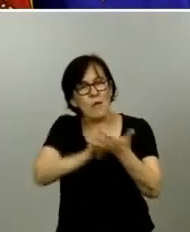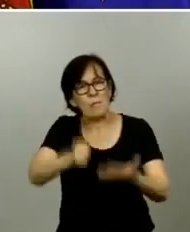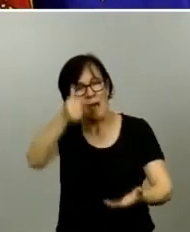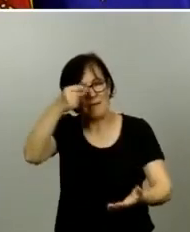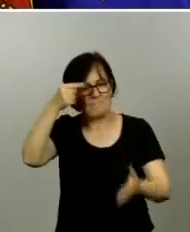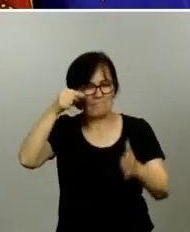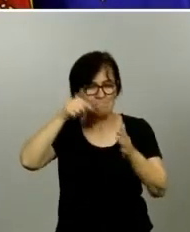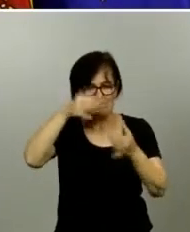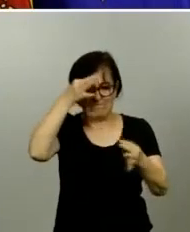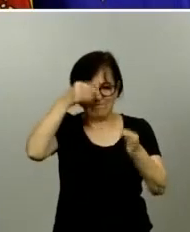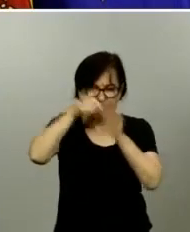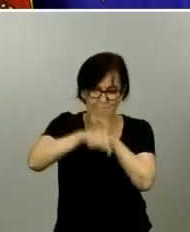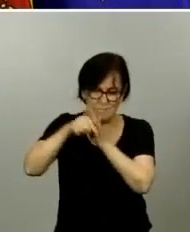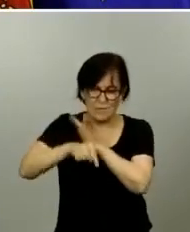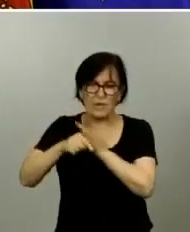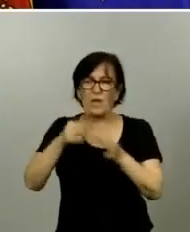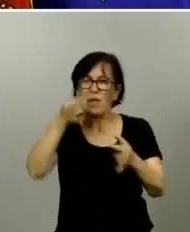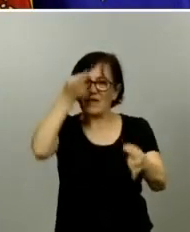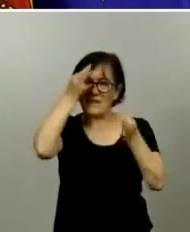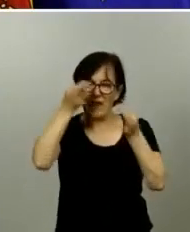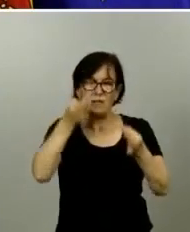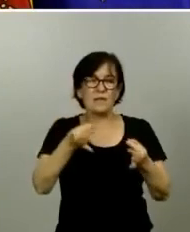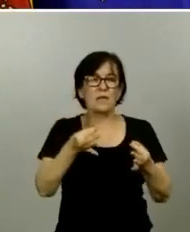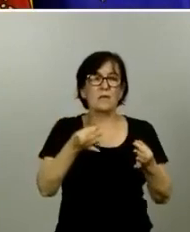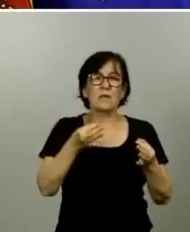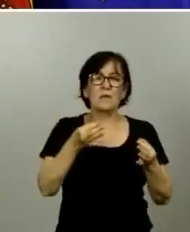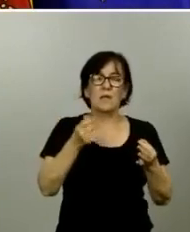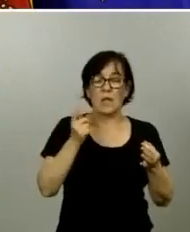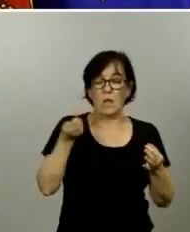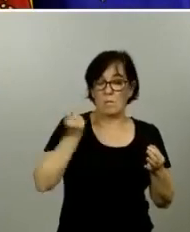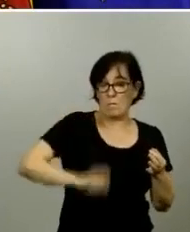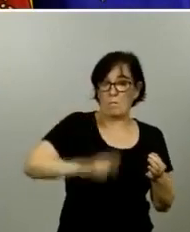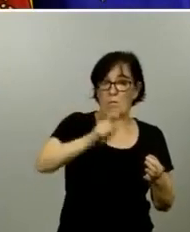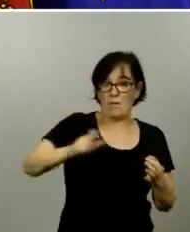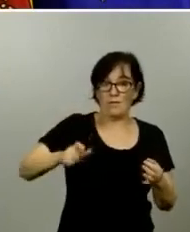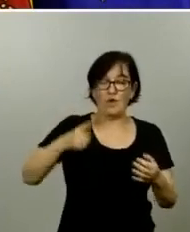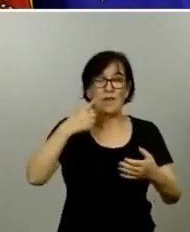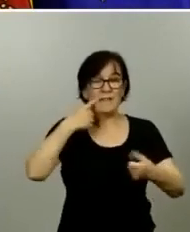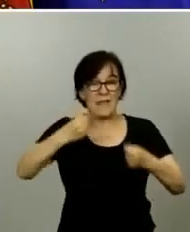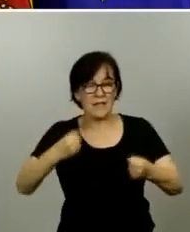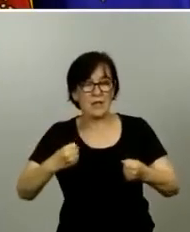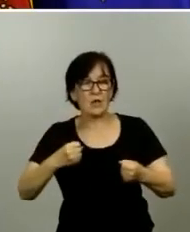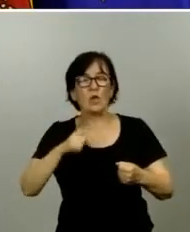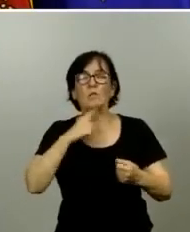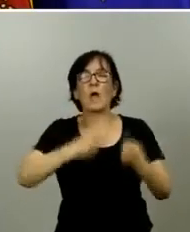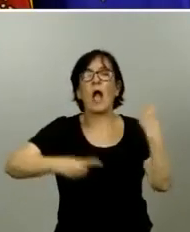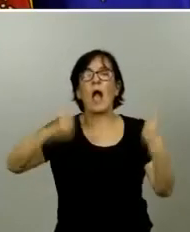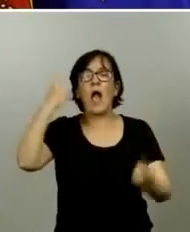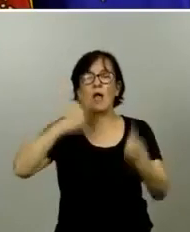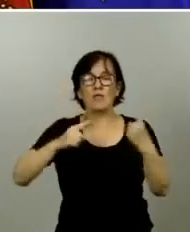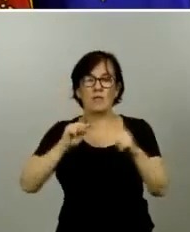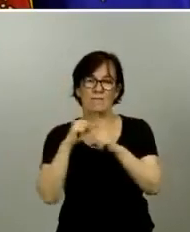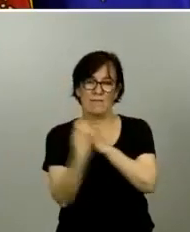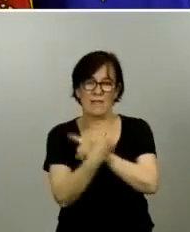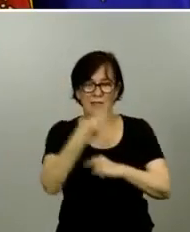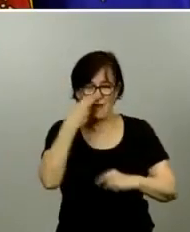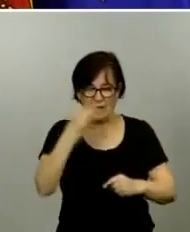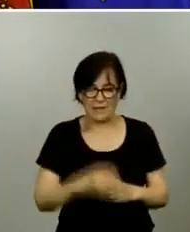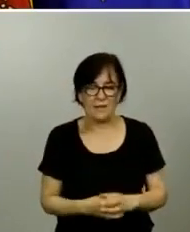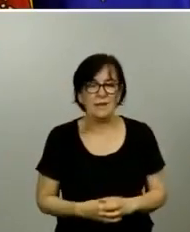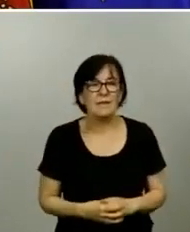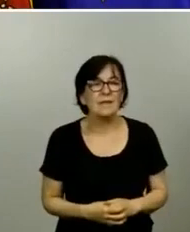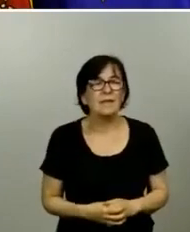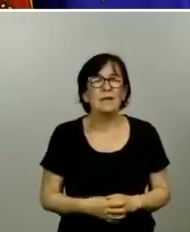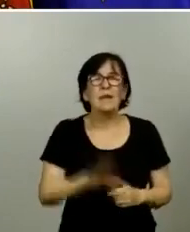sobre todos los datos tanto en profesionales sanitarios como de algunos otros indicadores de interés en cuanto a los 51